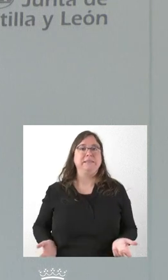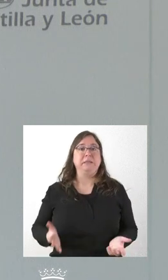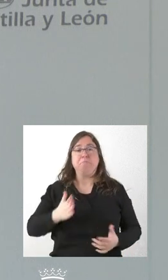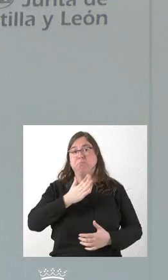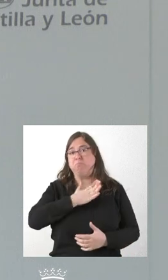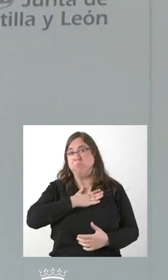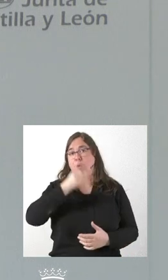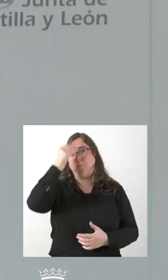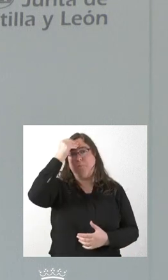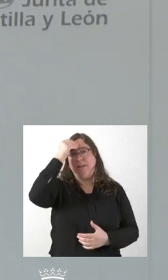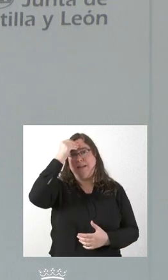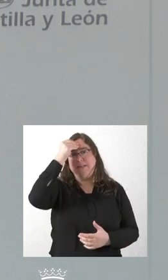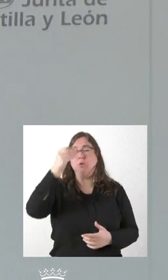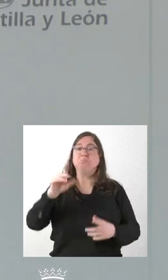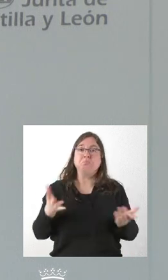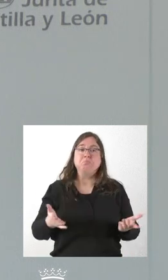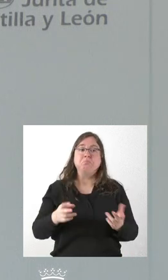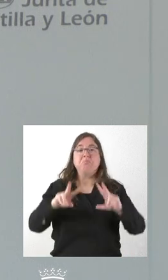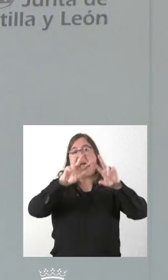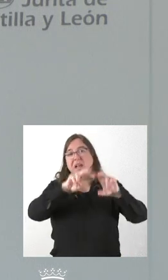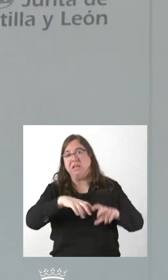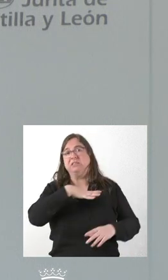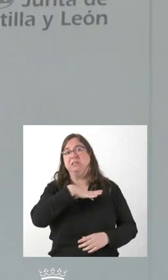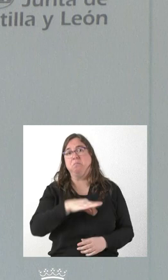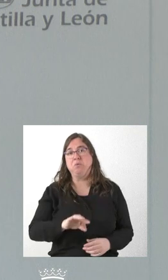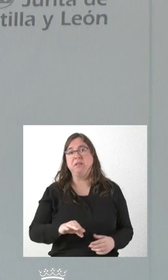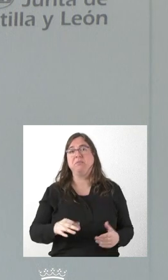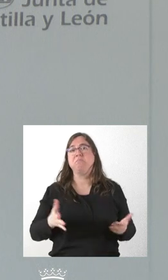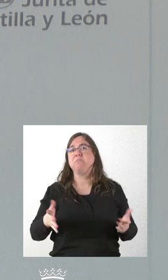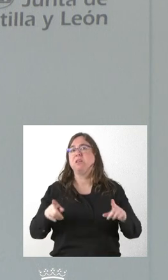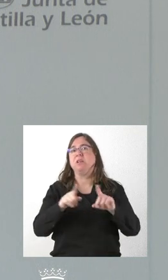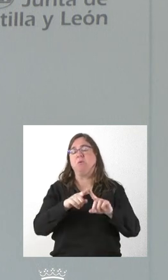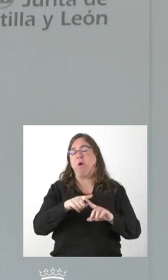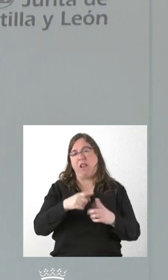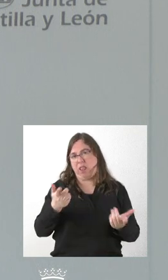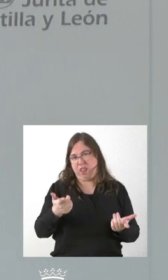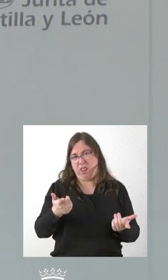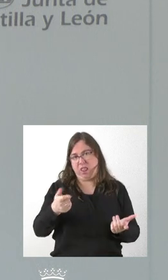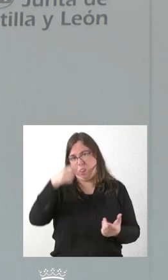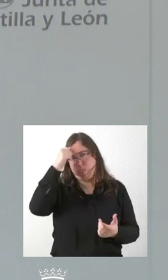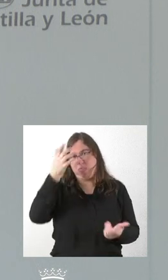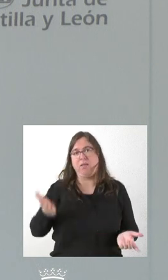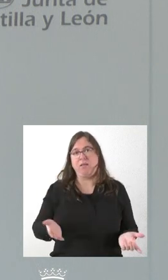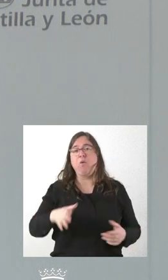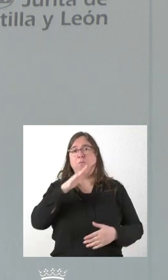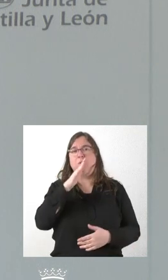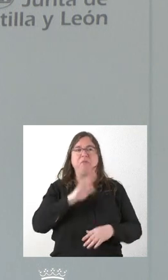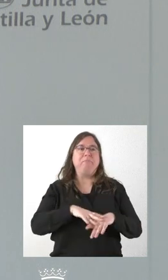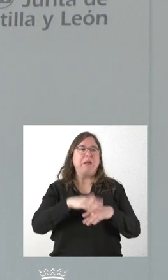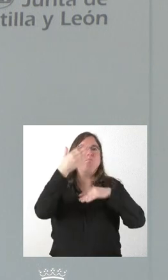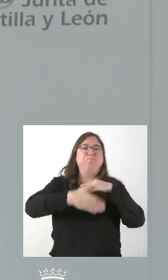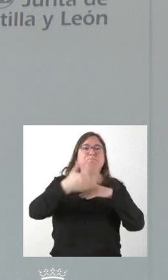que ese es un análisis que se puede hacer, pero que es un poco corto de miras, desde el punto de vista que me parece que